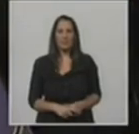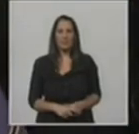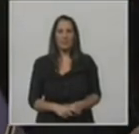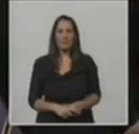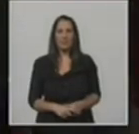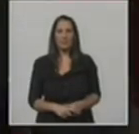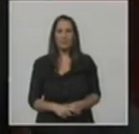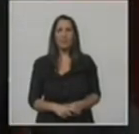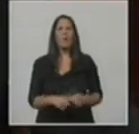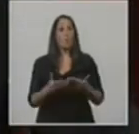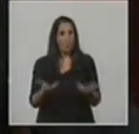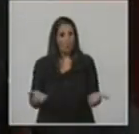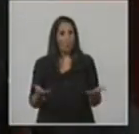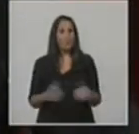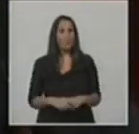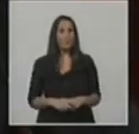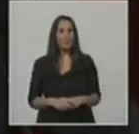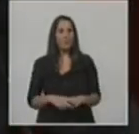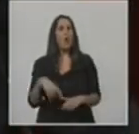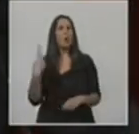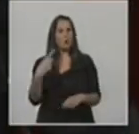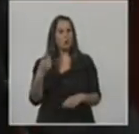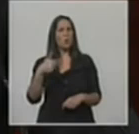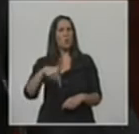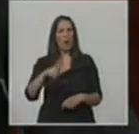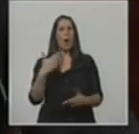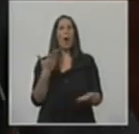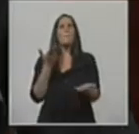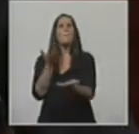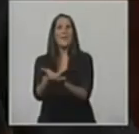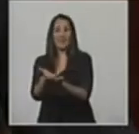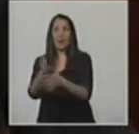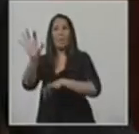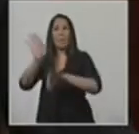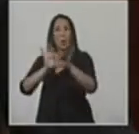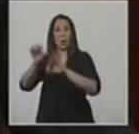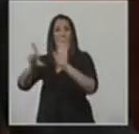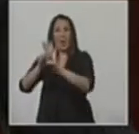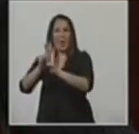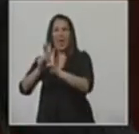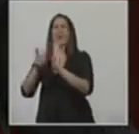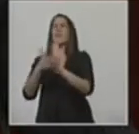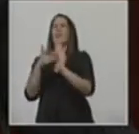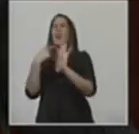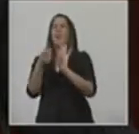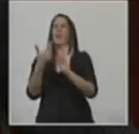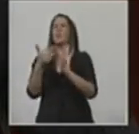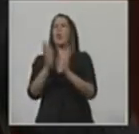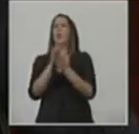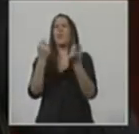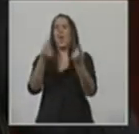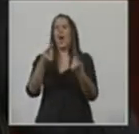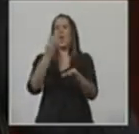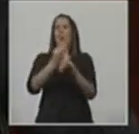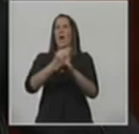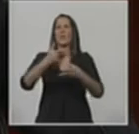Por eso, vamos a presentar un proyecto de ley de universalidad de la educación de nivel inicial a partir de los